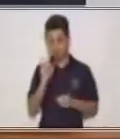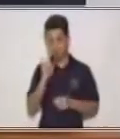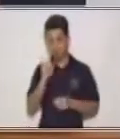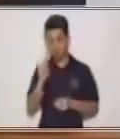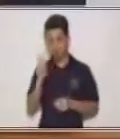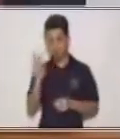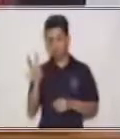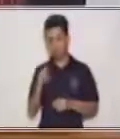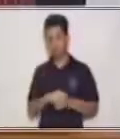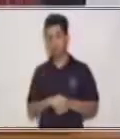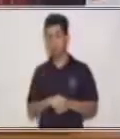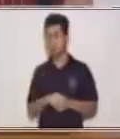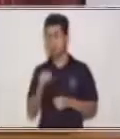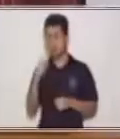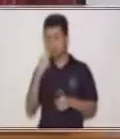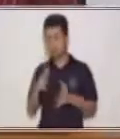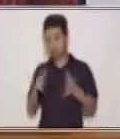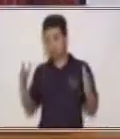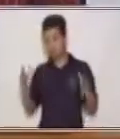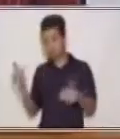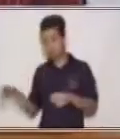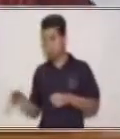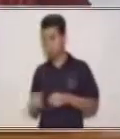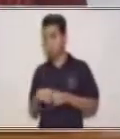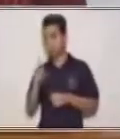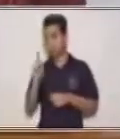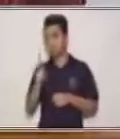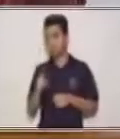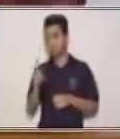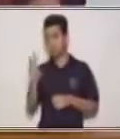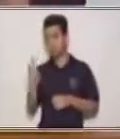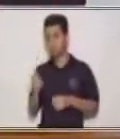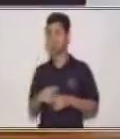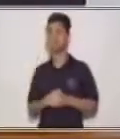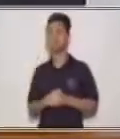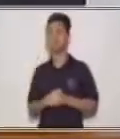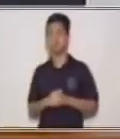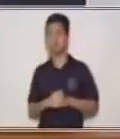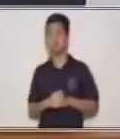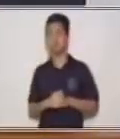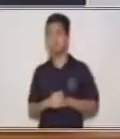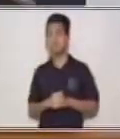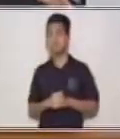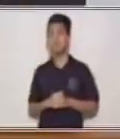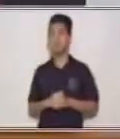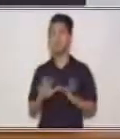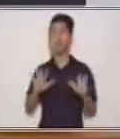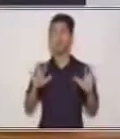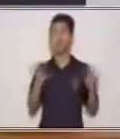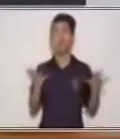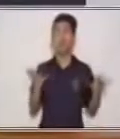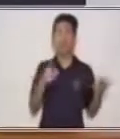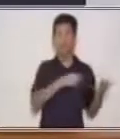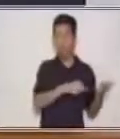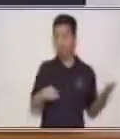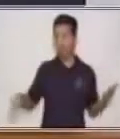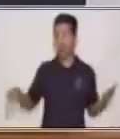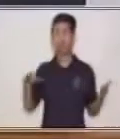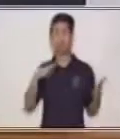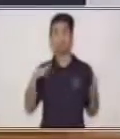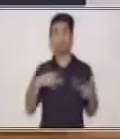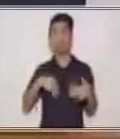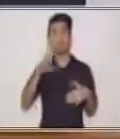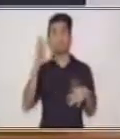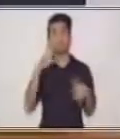bien. Y ahora los más grandes. 1 y 2. A ver, ¿en cuál de estos conjuntos hay más elementos?